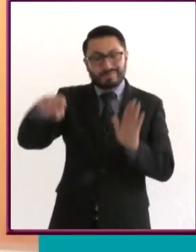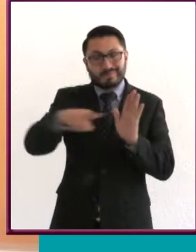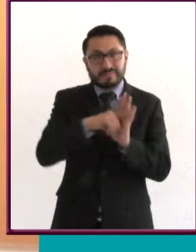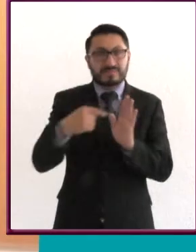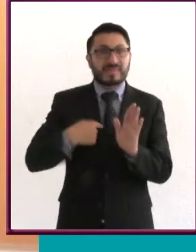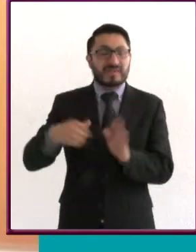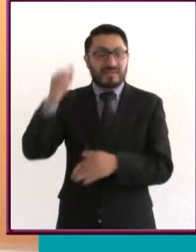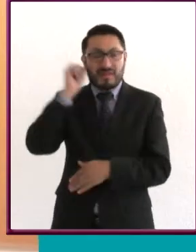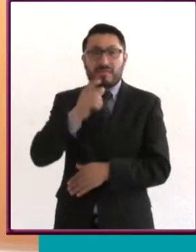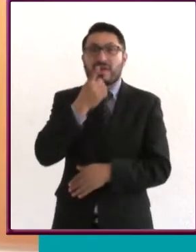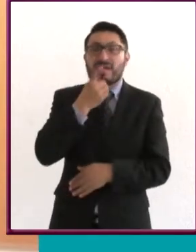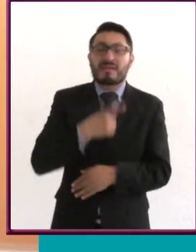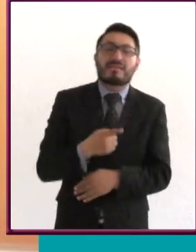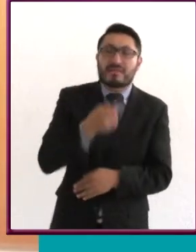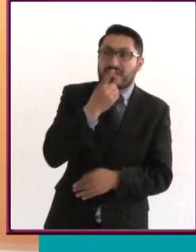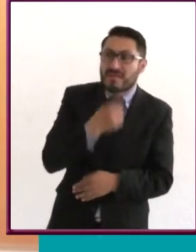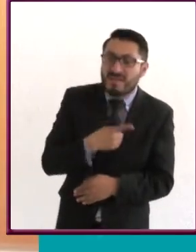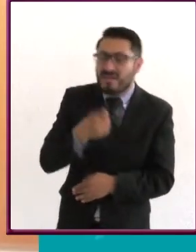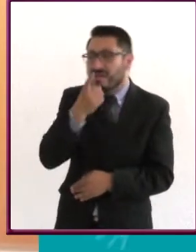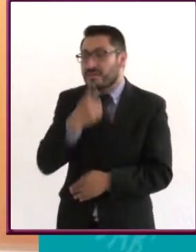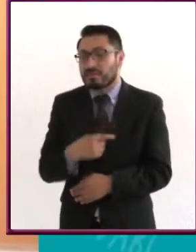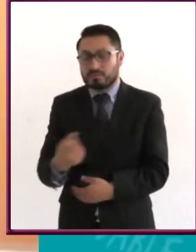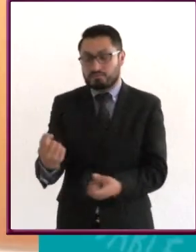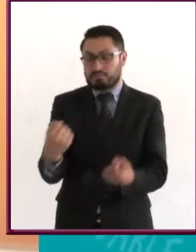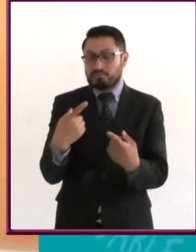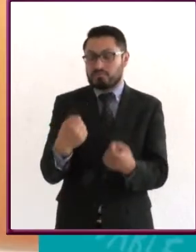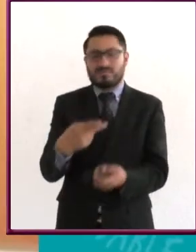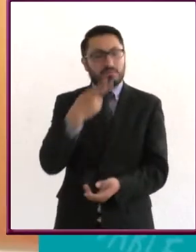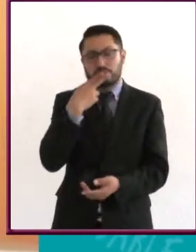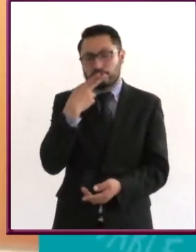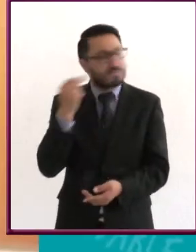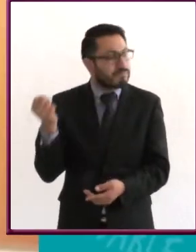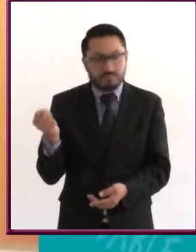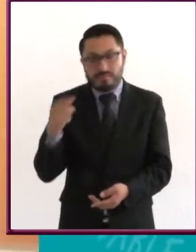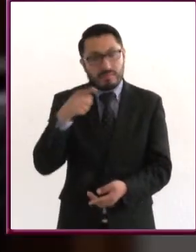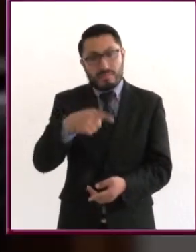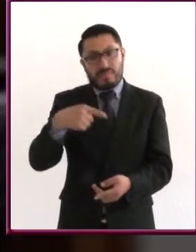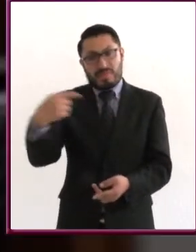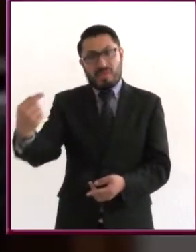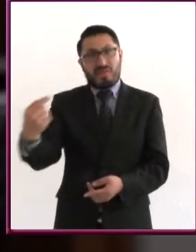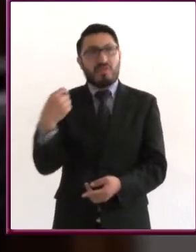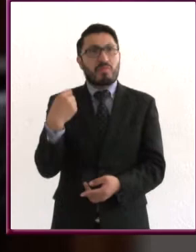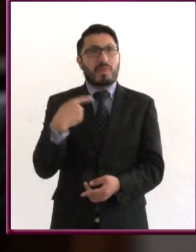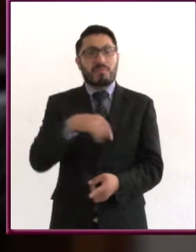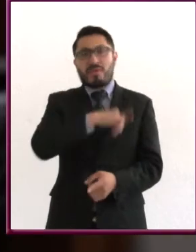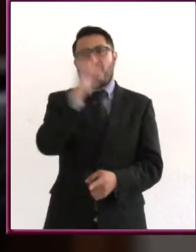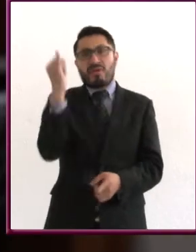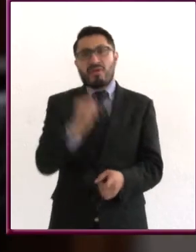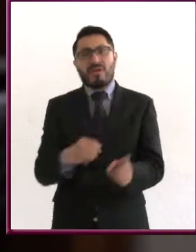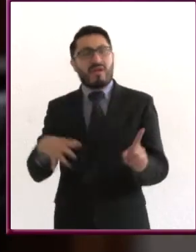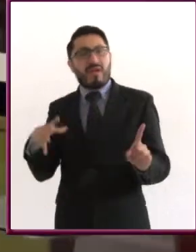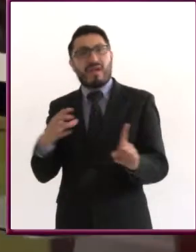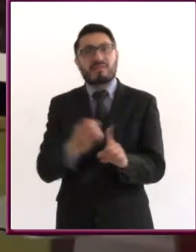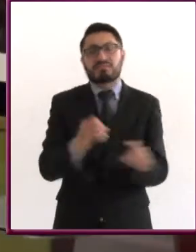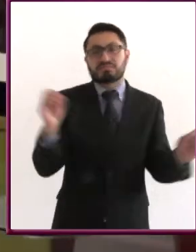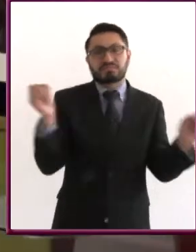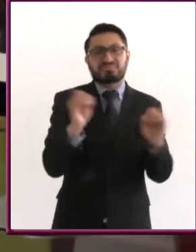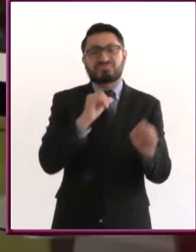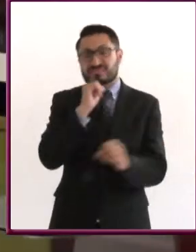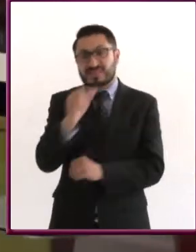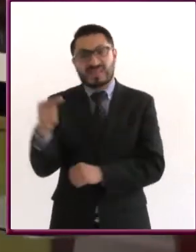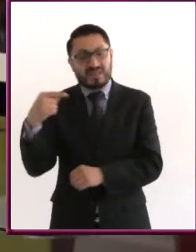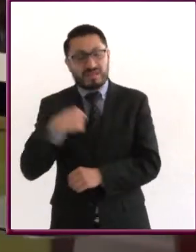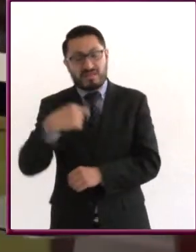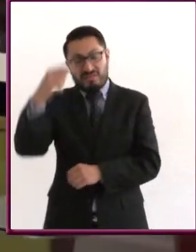si me la vivo diciéndome, no sirves para nada, nunca vas a lograr lo que te propones, eres lo peor, pues obviamente